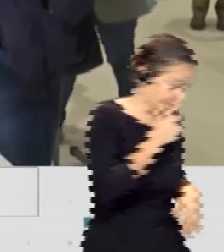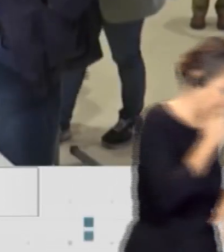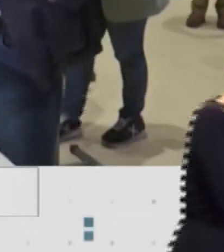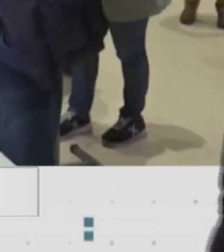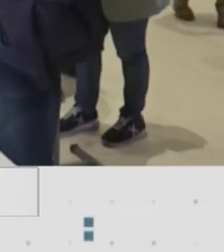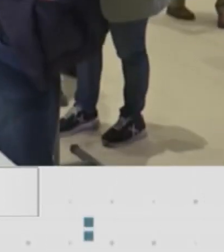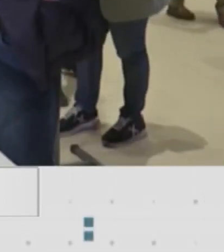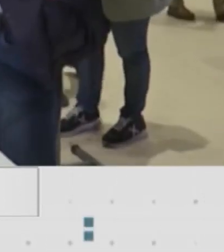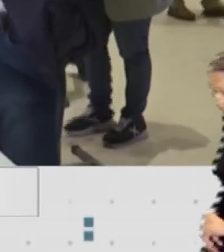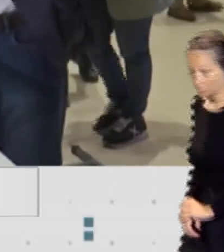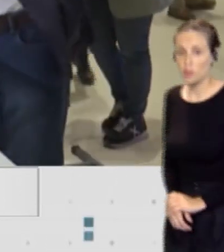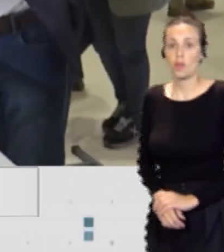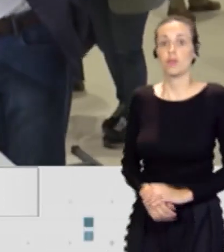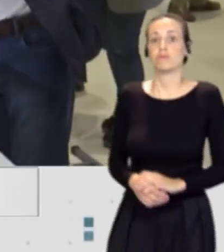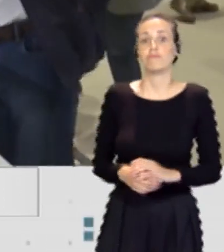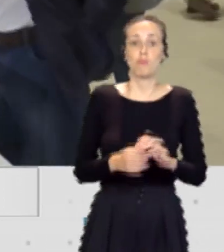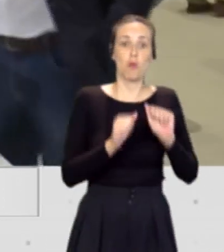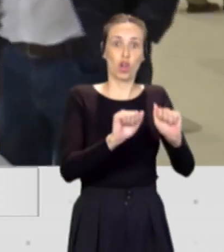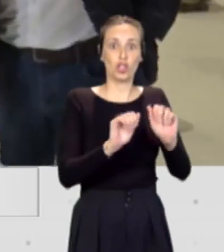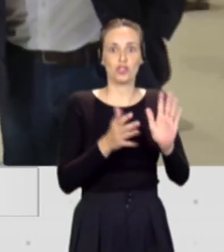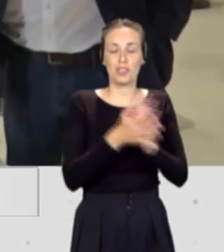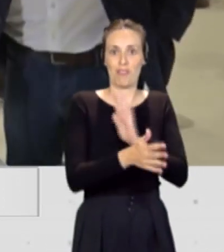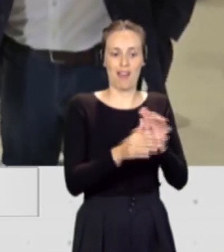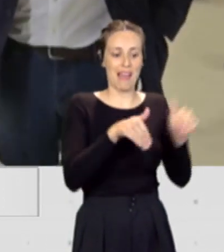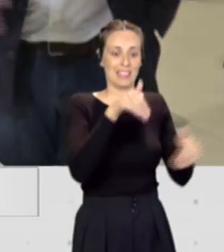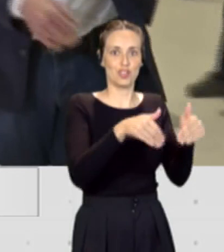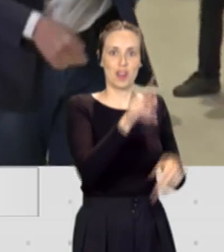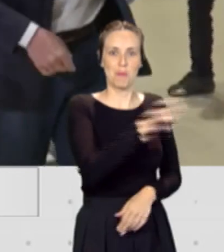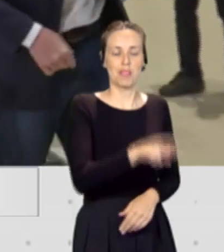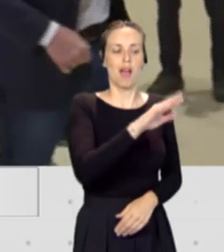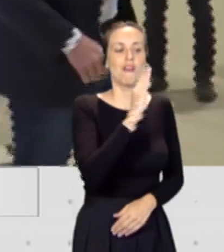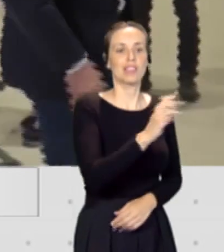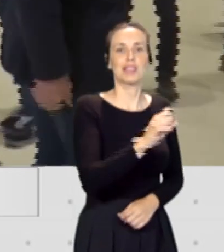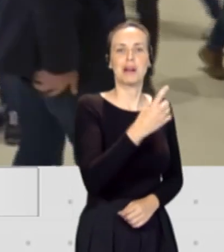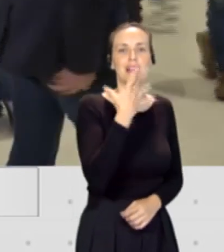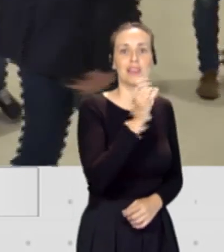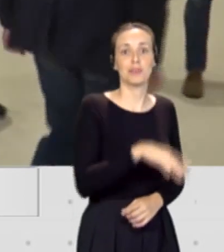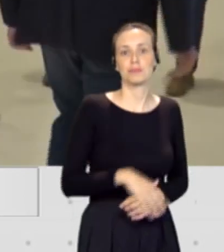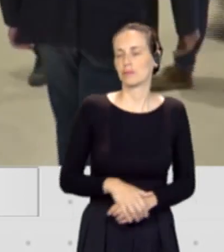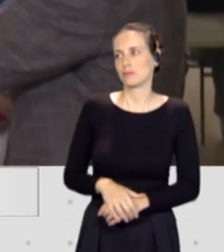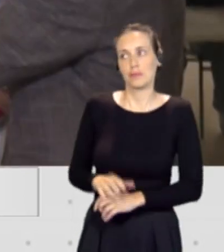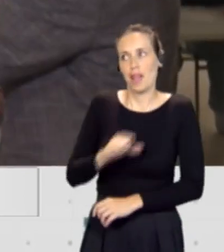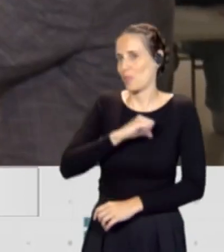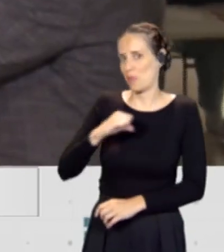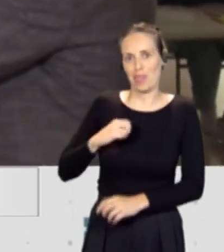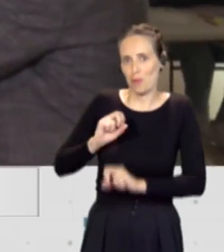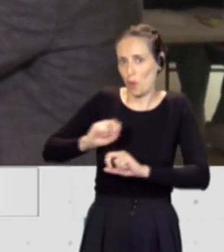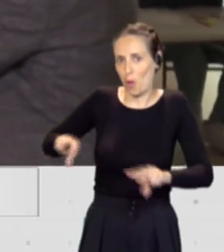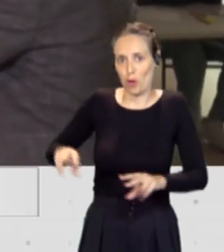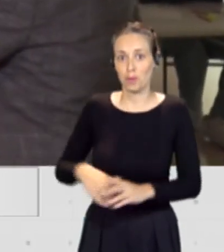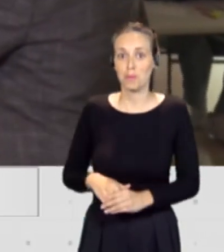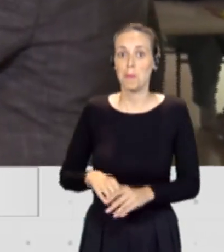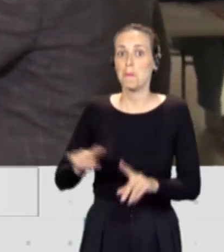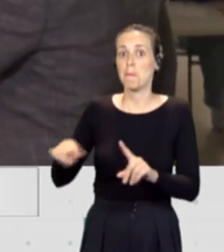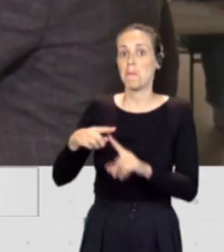electoral, ¿a quién haría más daño, Isaac? Bueno, cabe duda que seguramente al independentismo y en este caso a